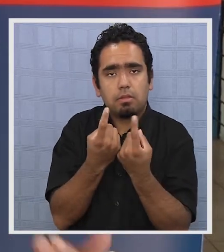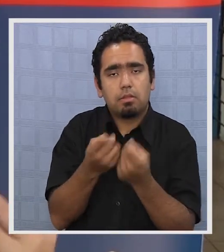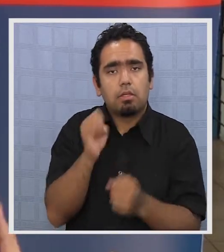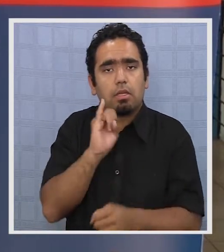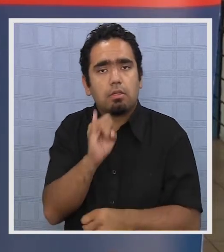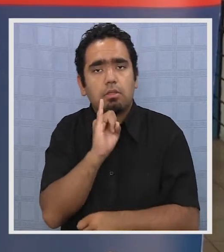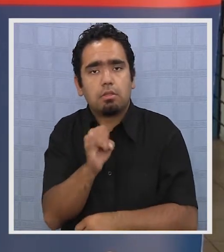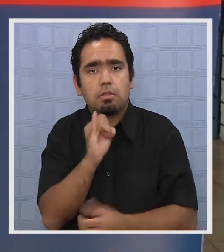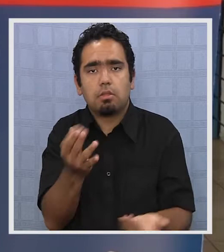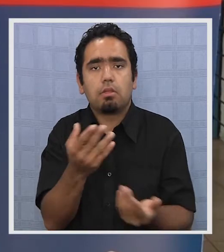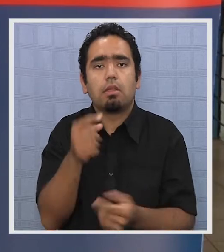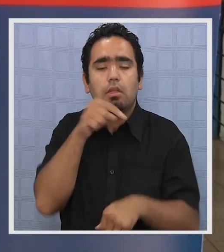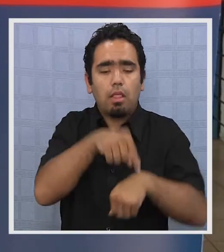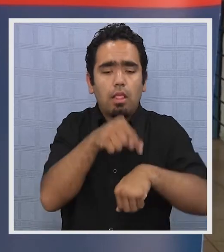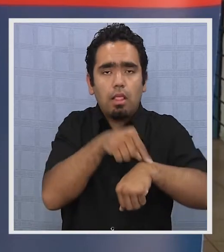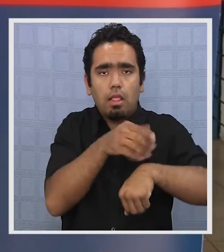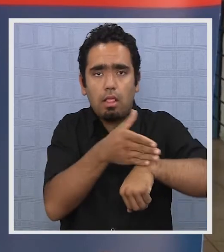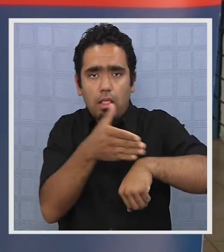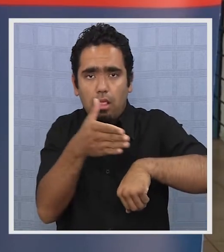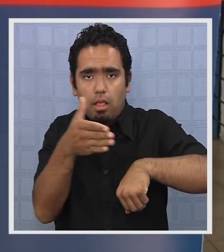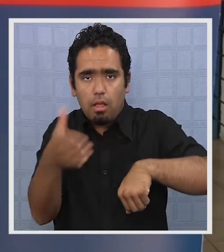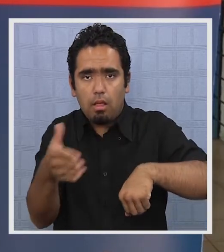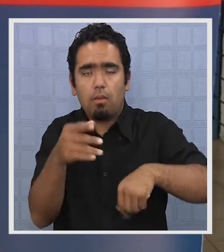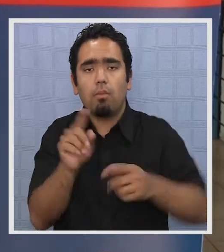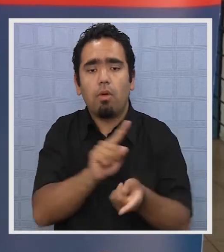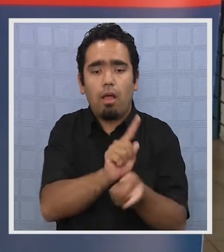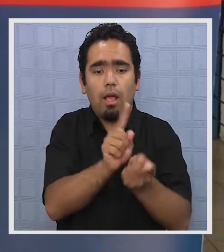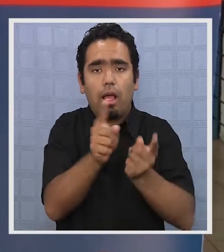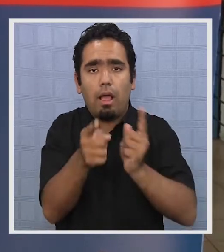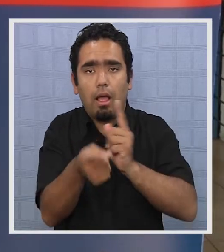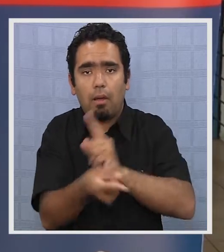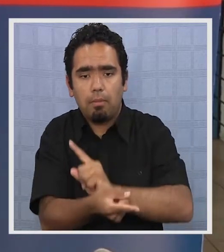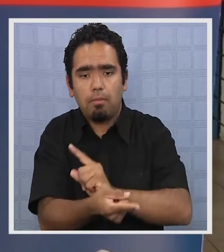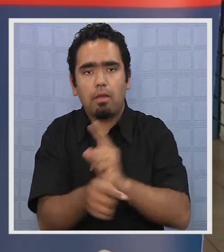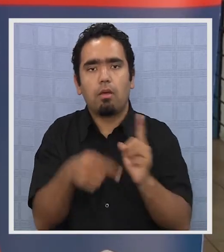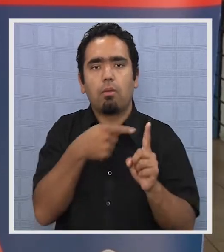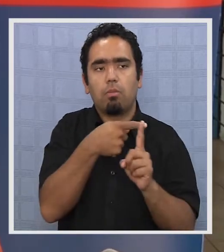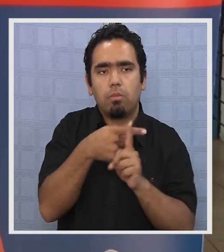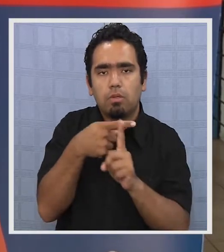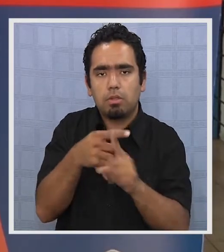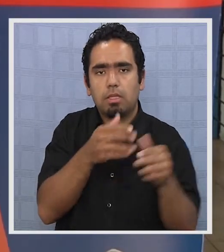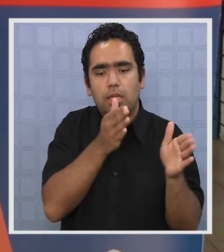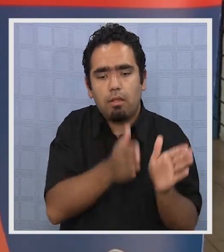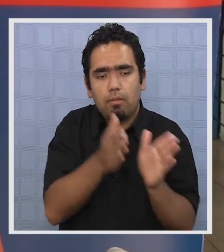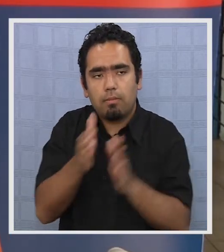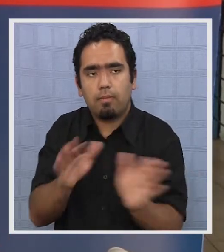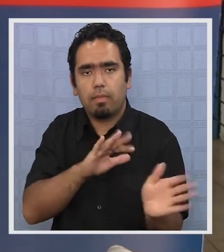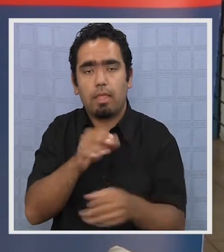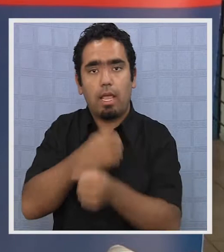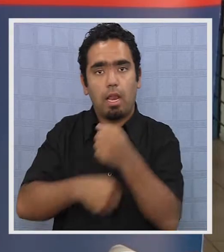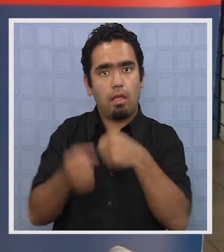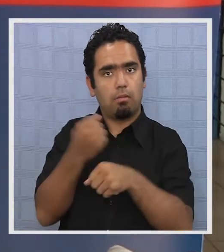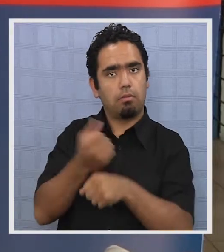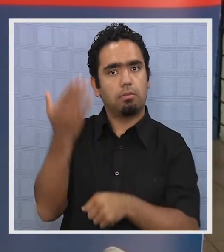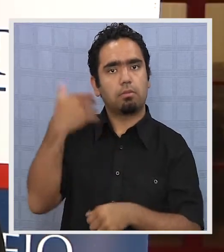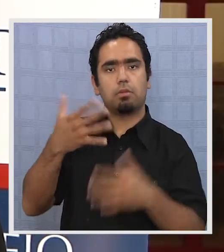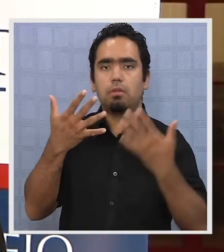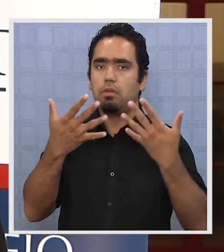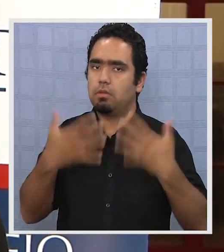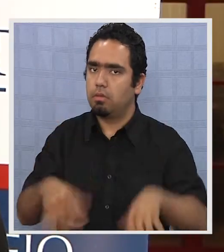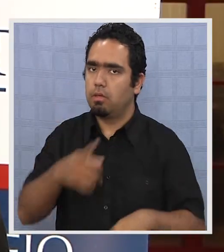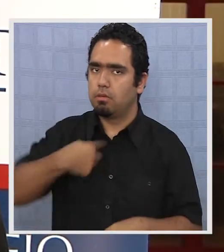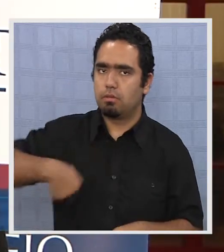para instalarlo, sino que toma tiempo también para que sean esos cambios realmente tengan los resultados que estaban esperando.